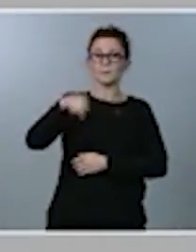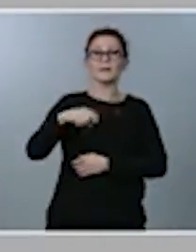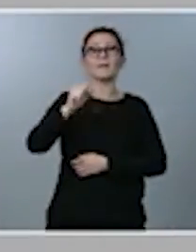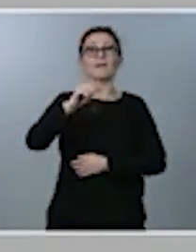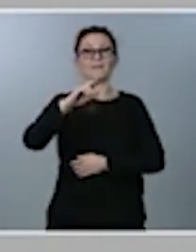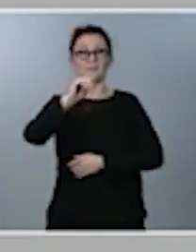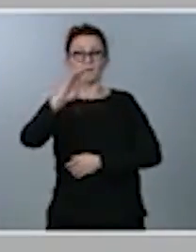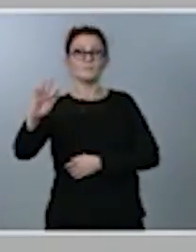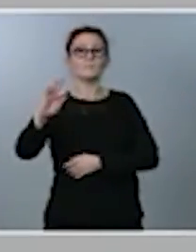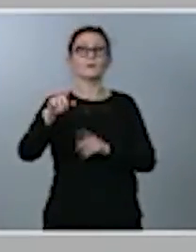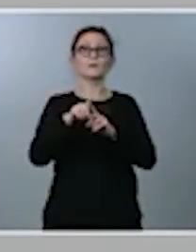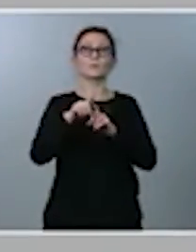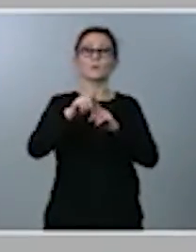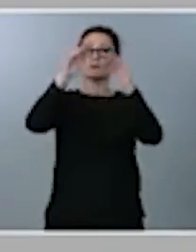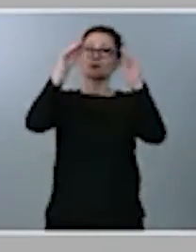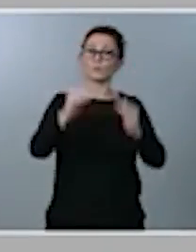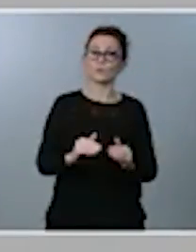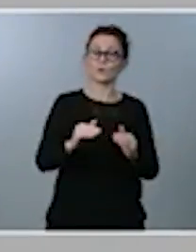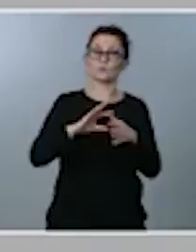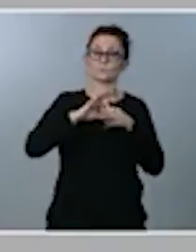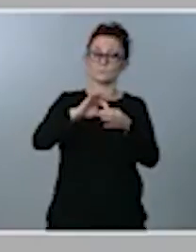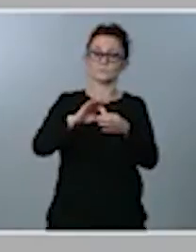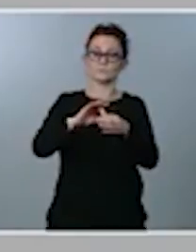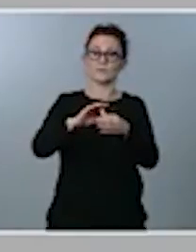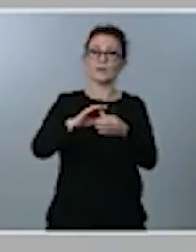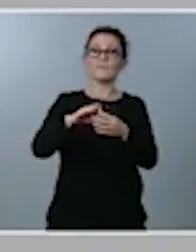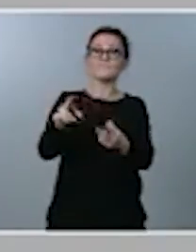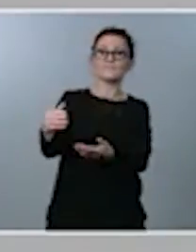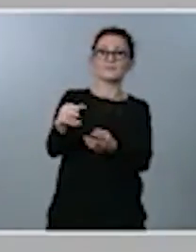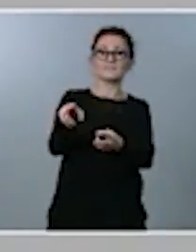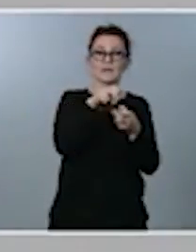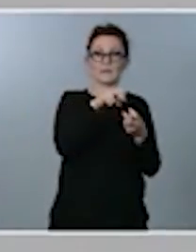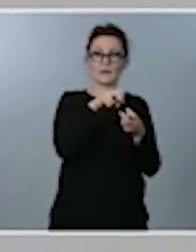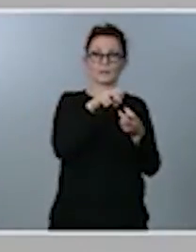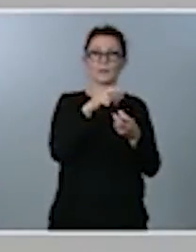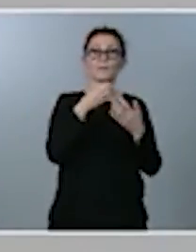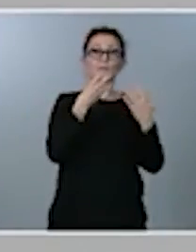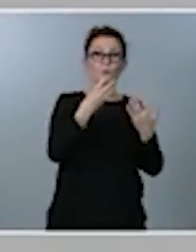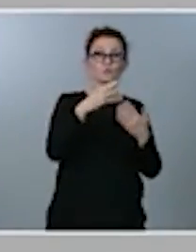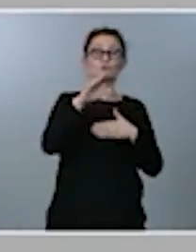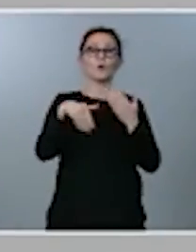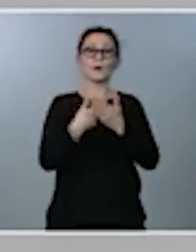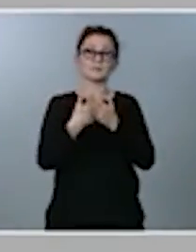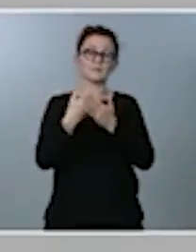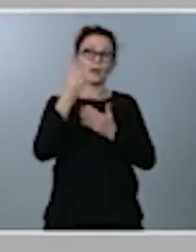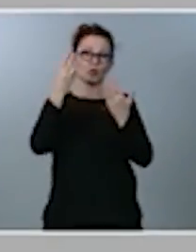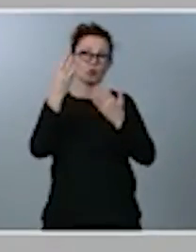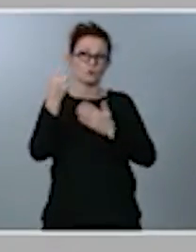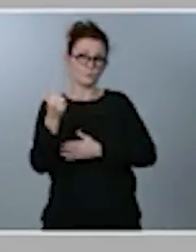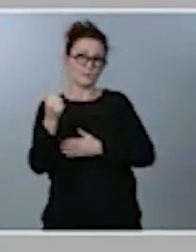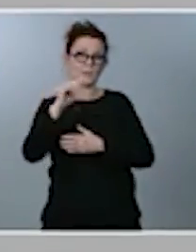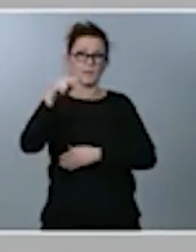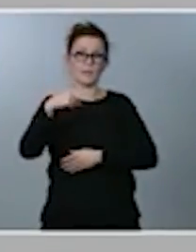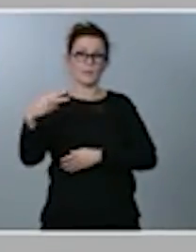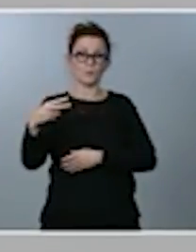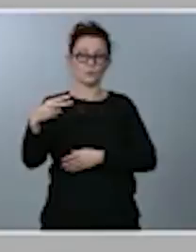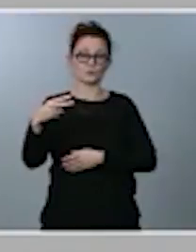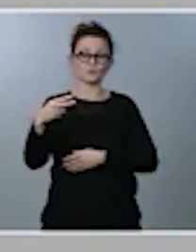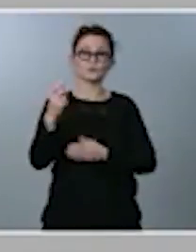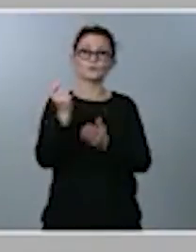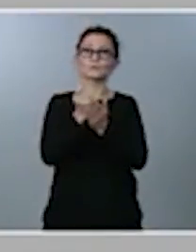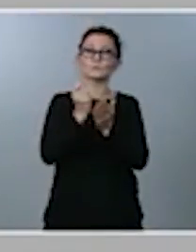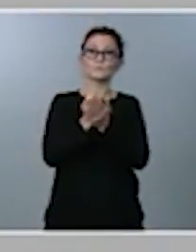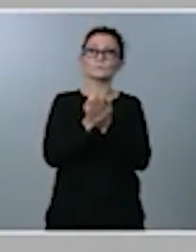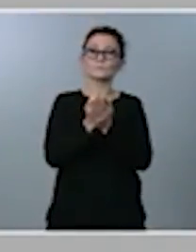aplicada a su fiscalidad, en concreto de 8 a 2.000 euros, el importe de aportación máxima en los planes individuales